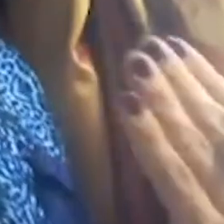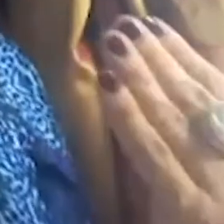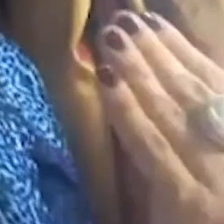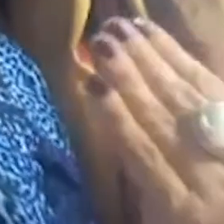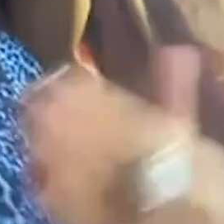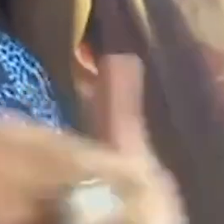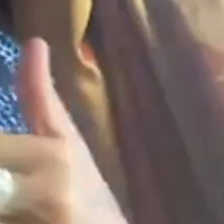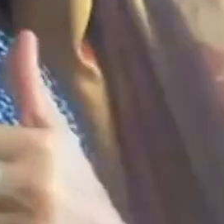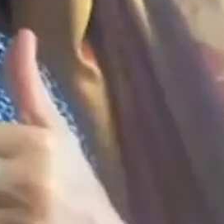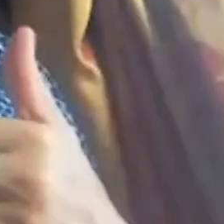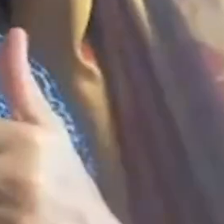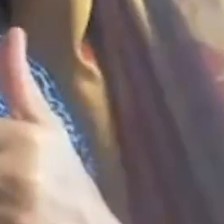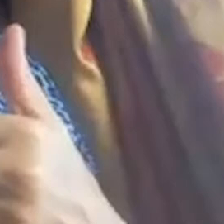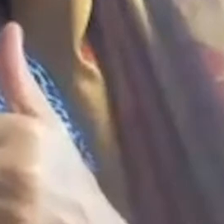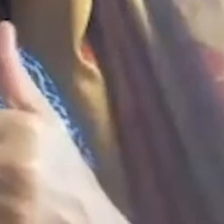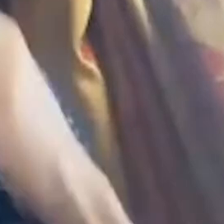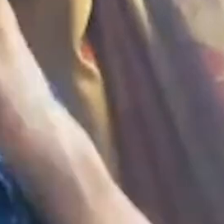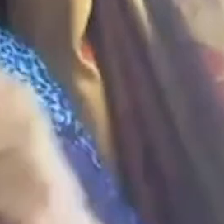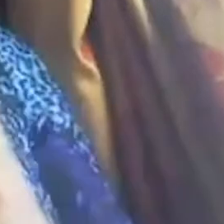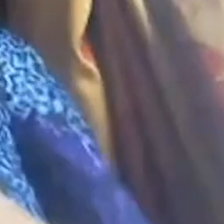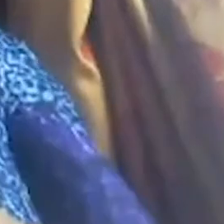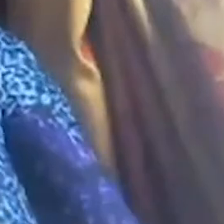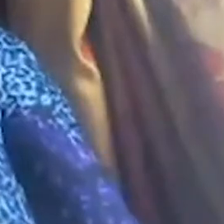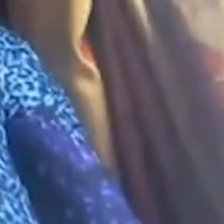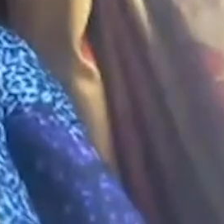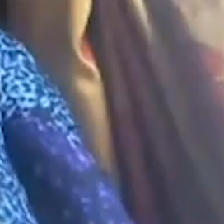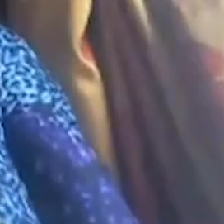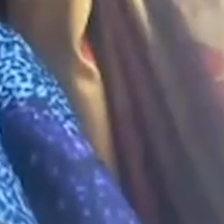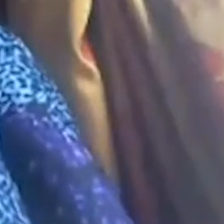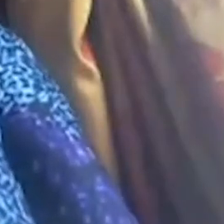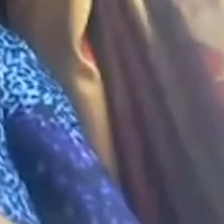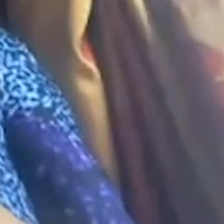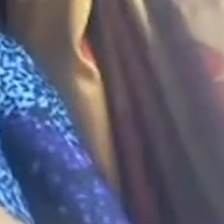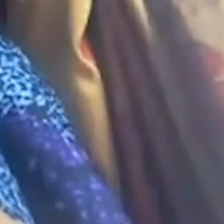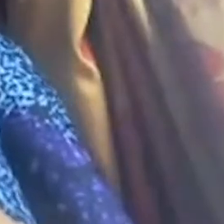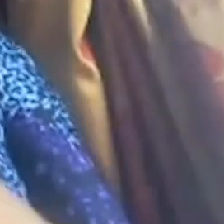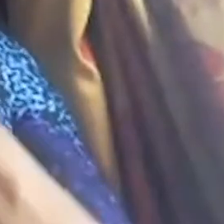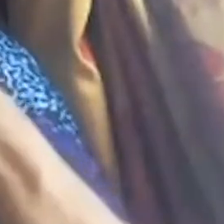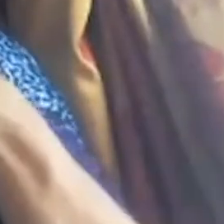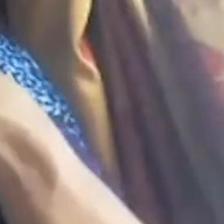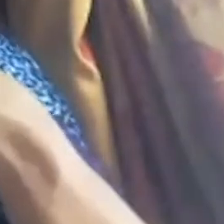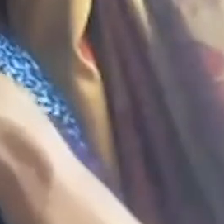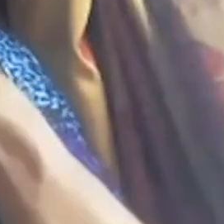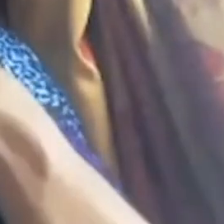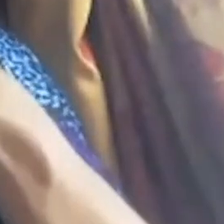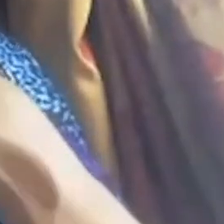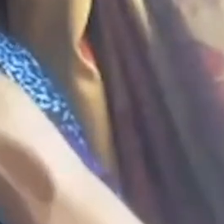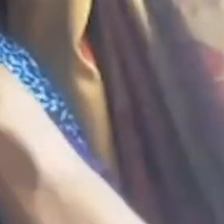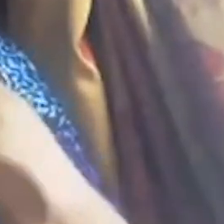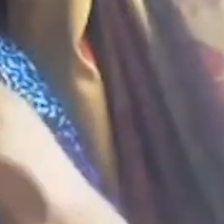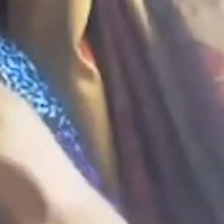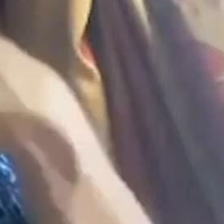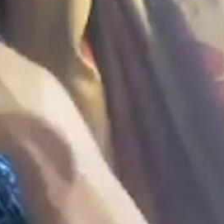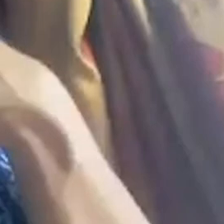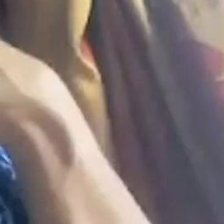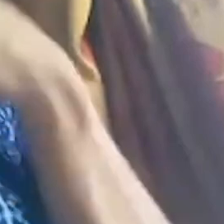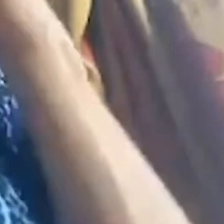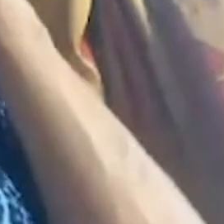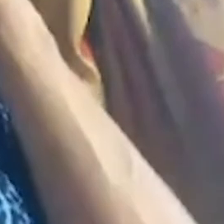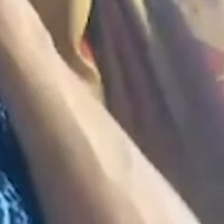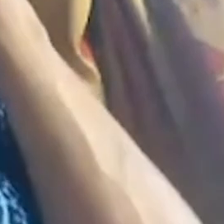diversidad, porque además ya lo habíamos identificado previo y no es ningún secreto que si lograbamos